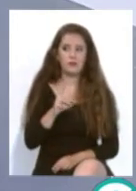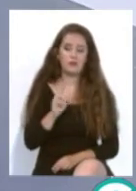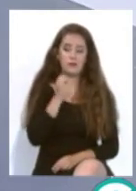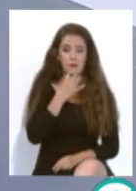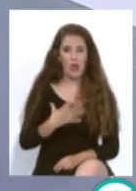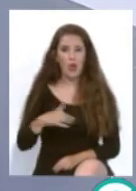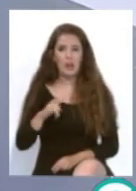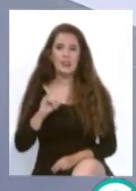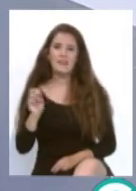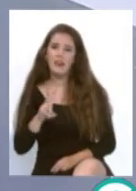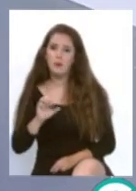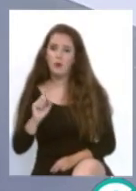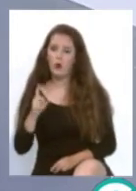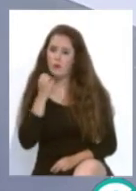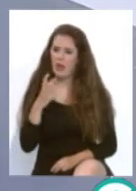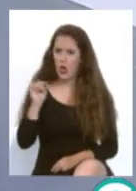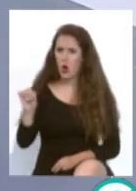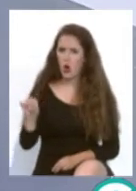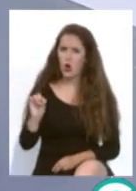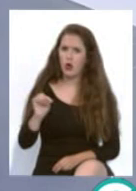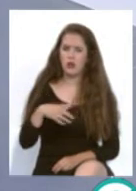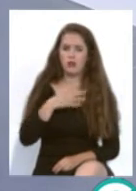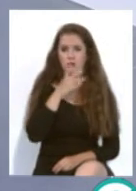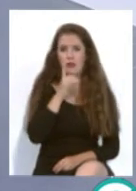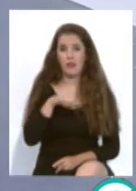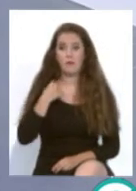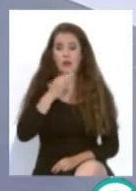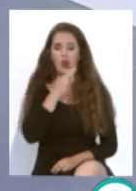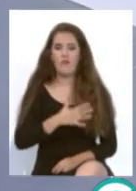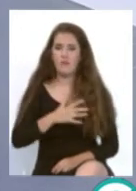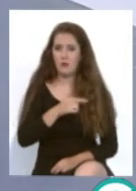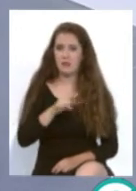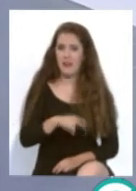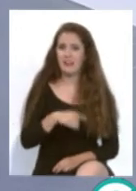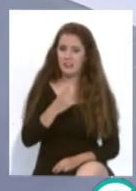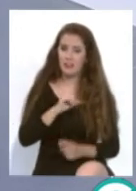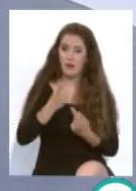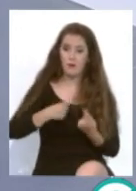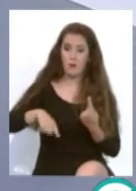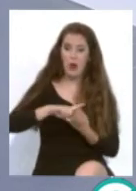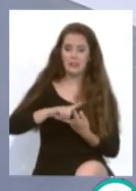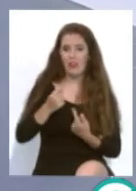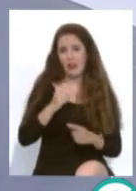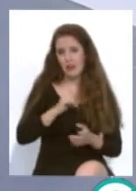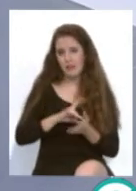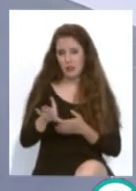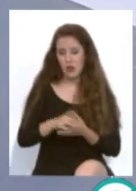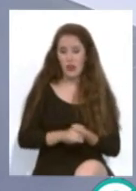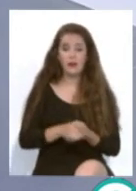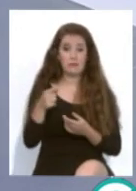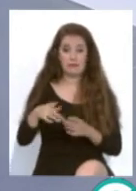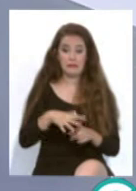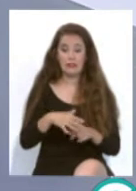que el Barcelona y se confirmó después en Anfield a la semana siguiente en la vuelta de la eliminatoria en esta ocasión